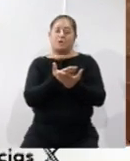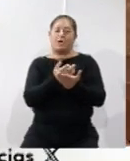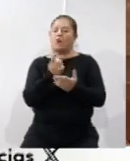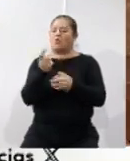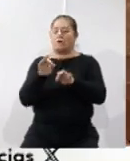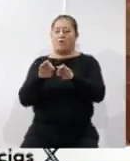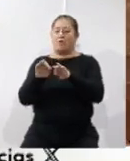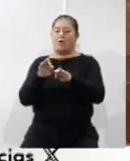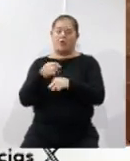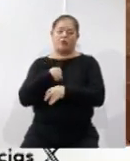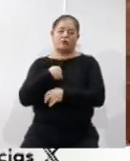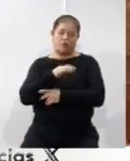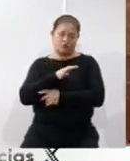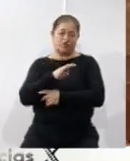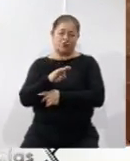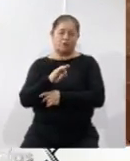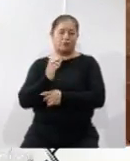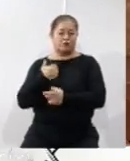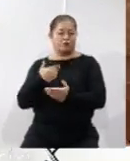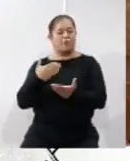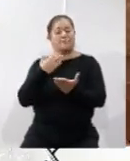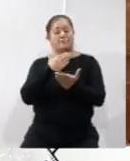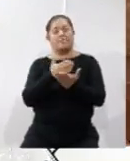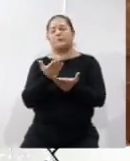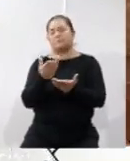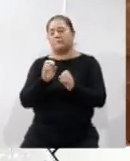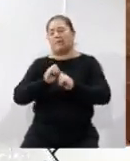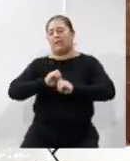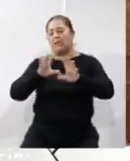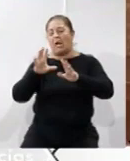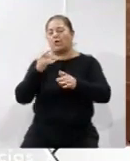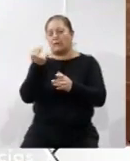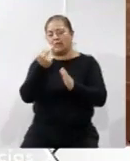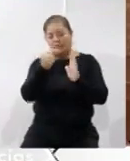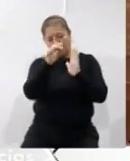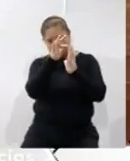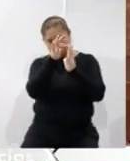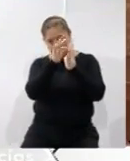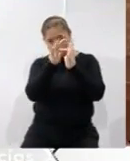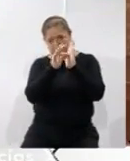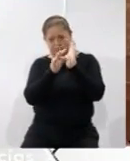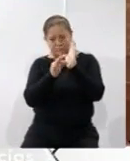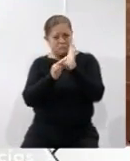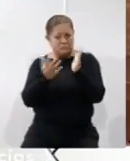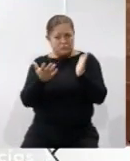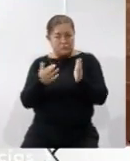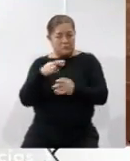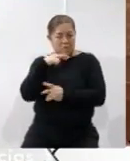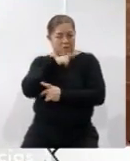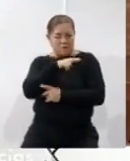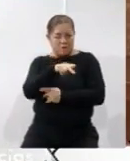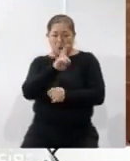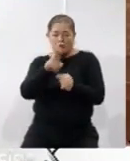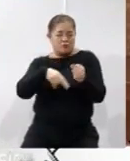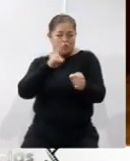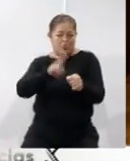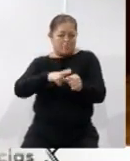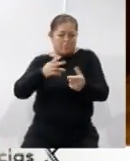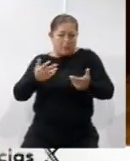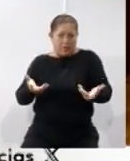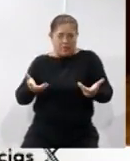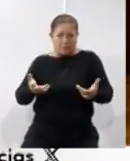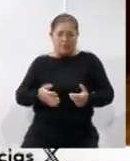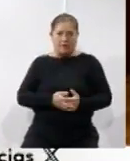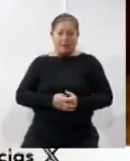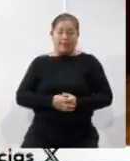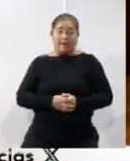podemos postularnos. Evidentemente, pues son requisitos que se piden, como se podría decir, de un jalón. Normales. Normales,